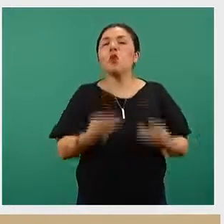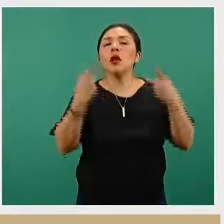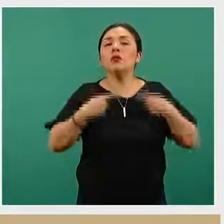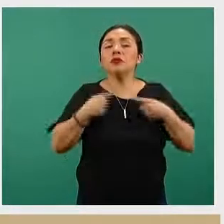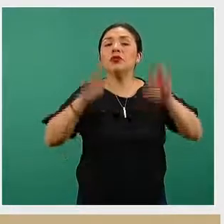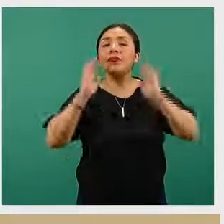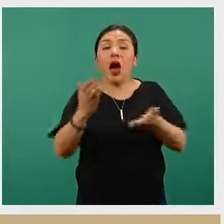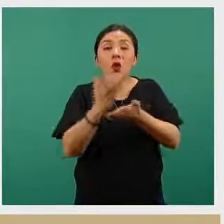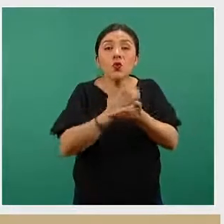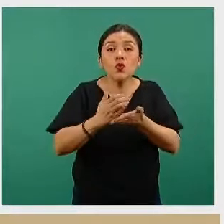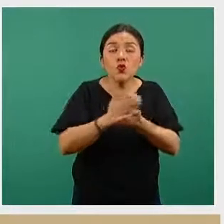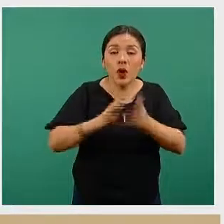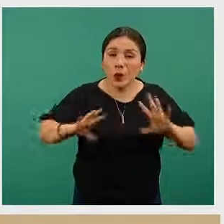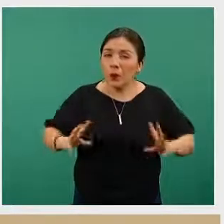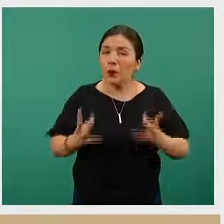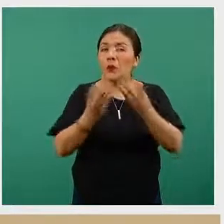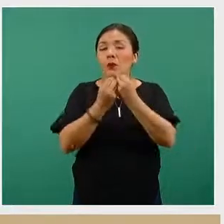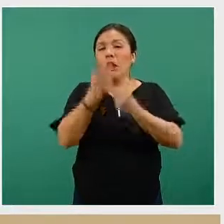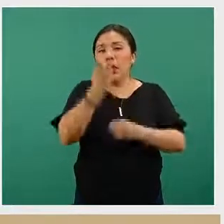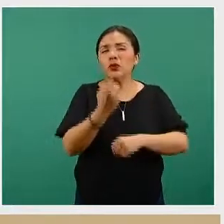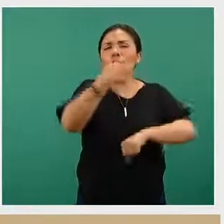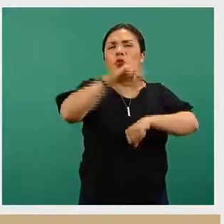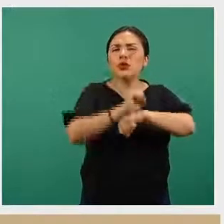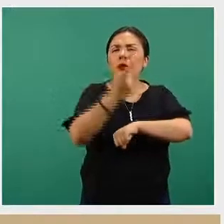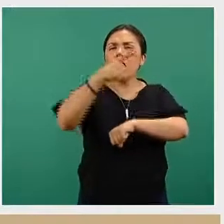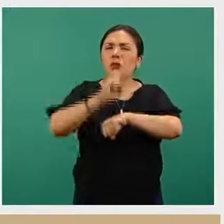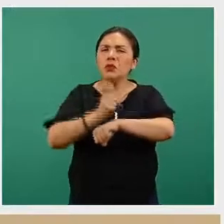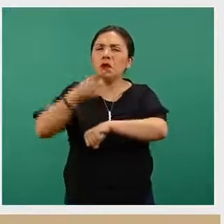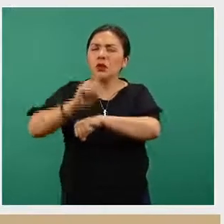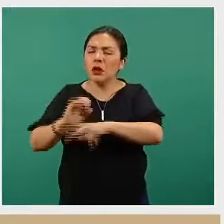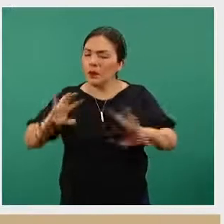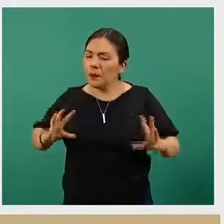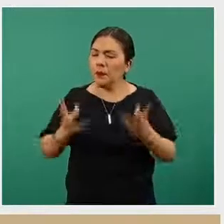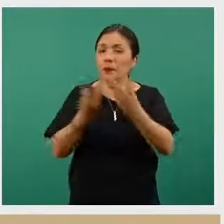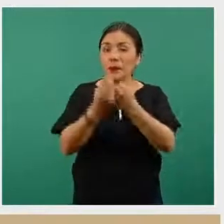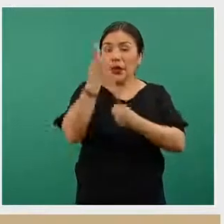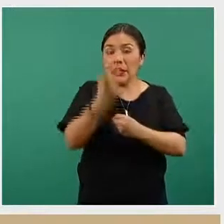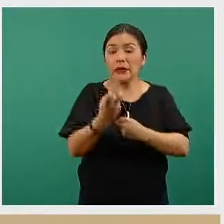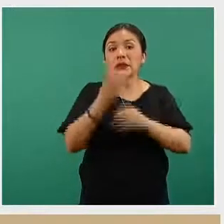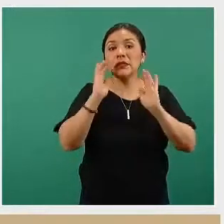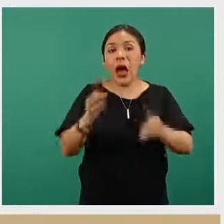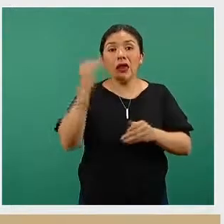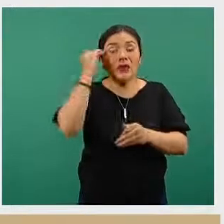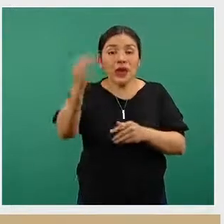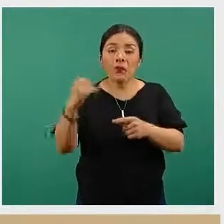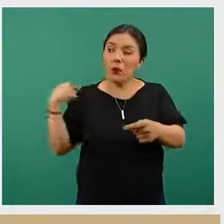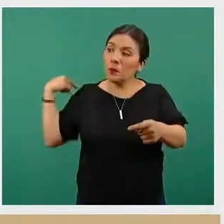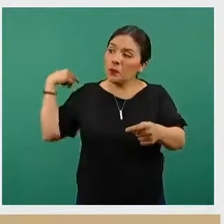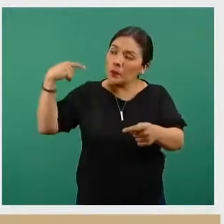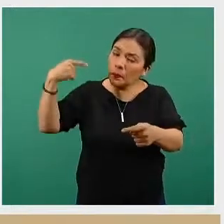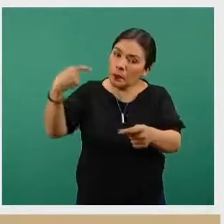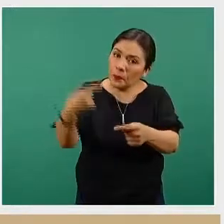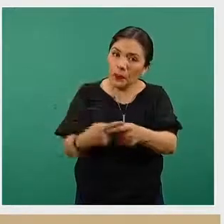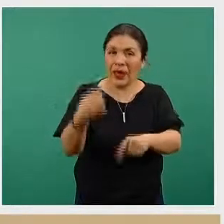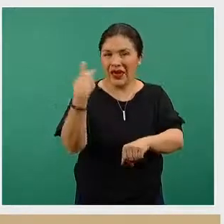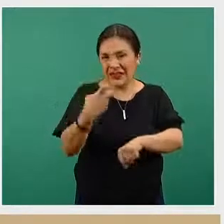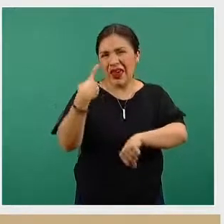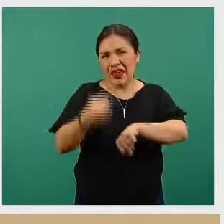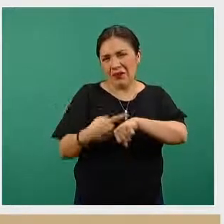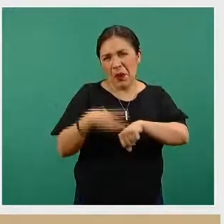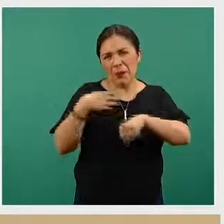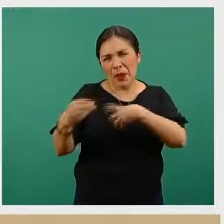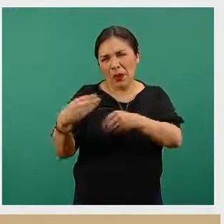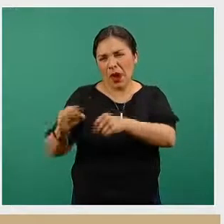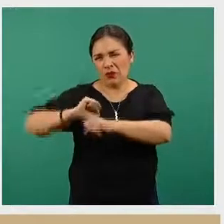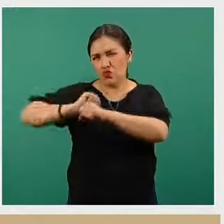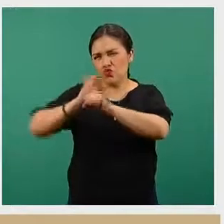recuperadas que se han identificado por semana epidemiológica a lo largo y el transcurrir de esta epidemia por